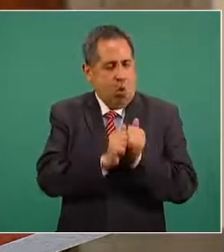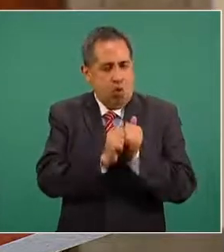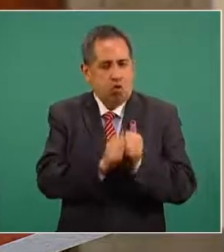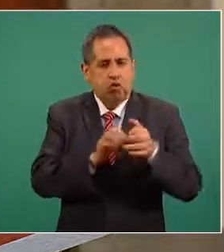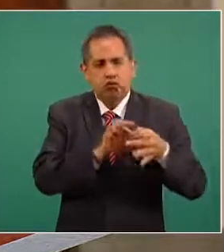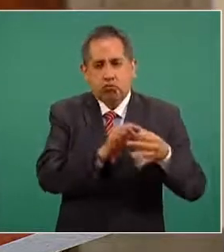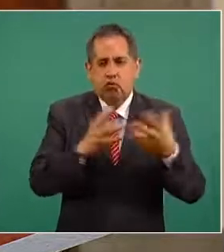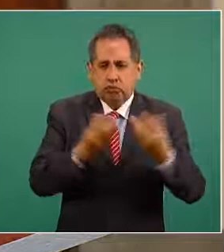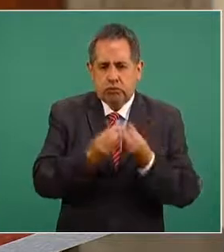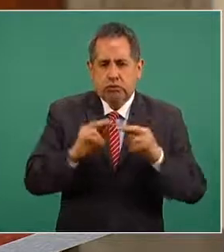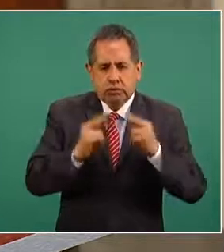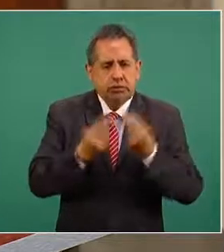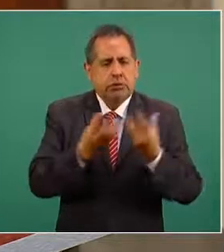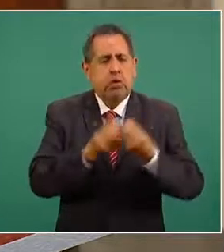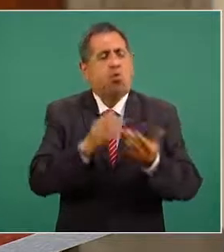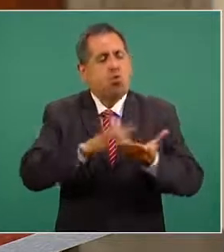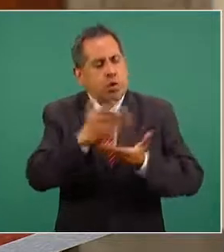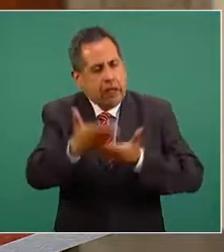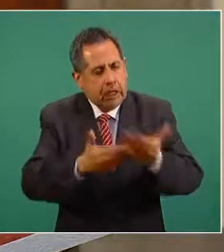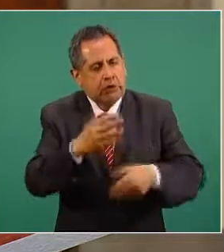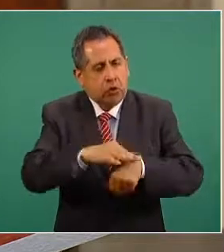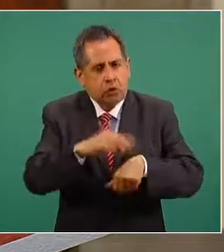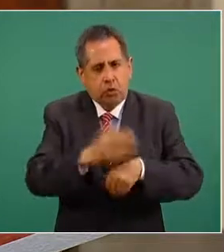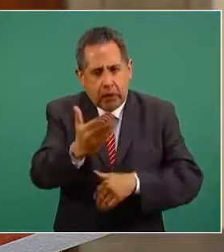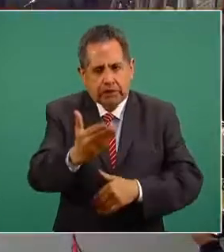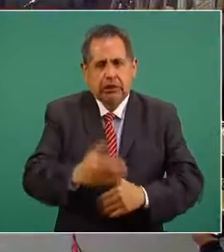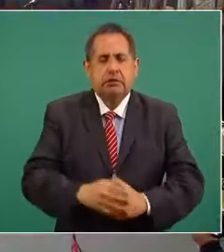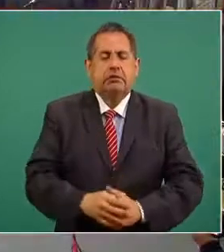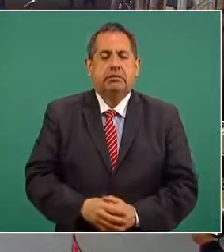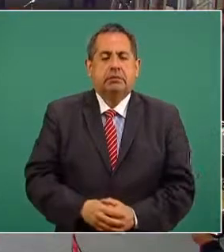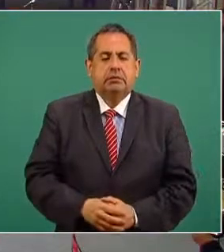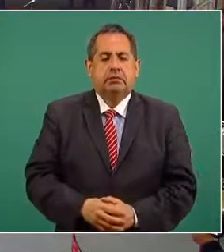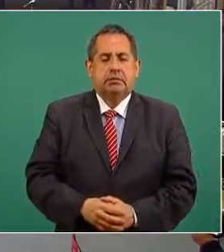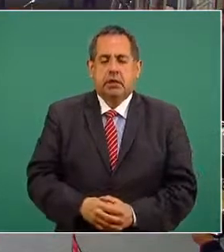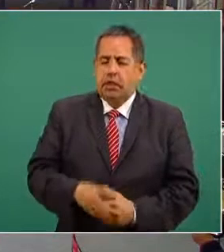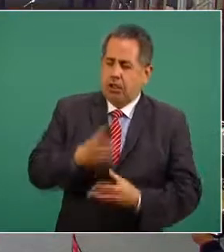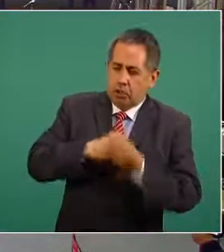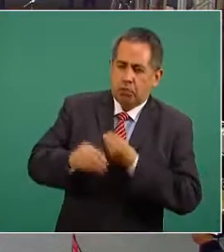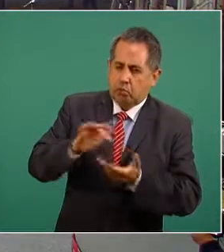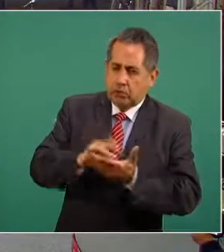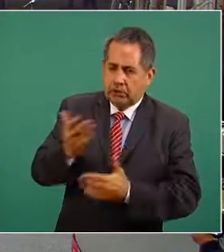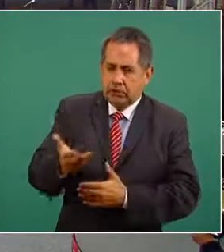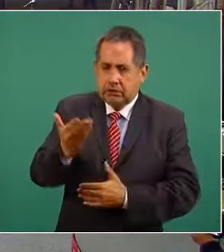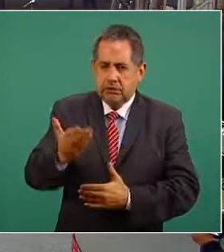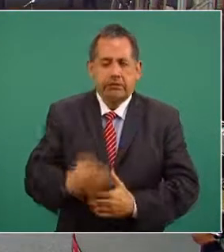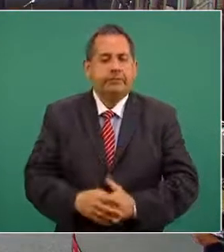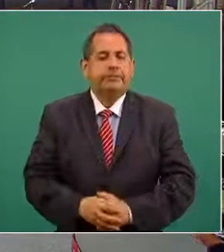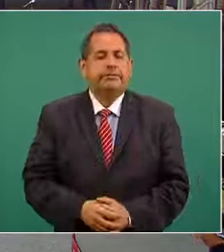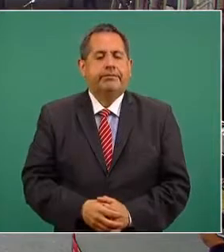unidos muchas gracias doctor al contrario muchas gracias presidente